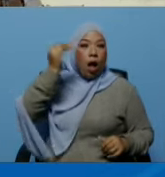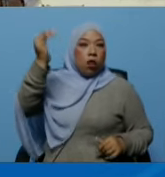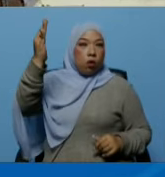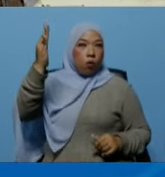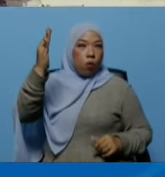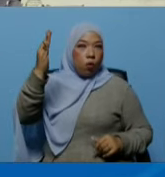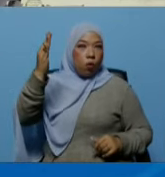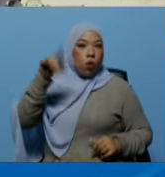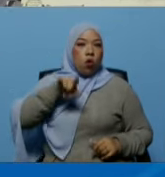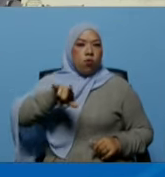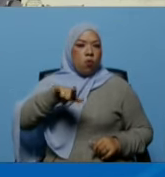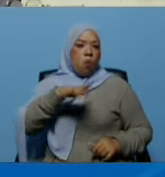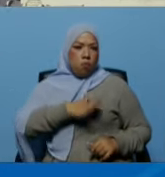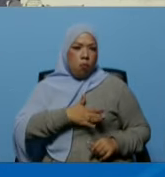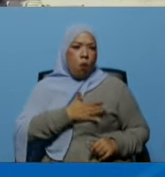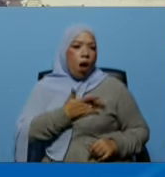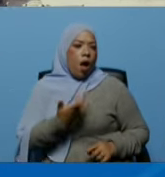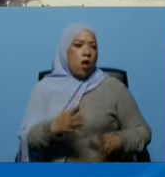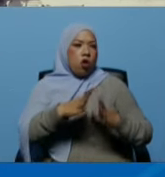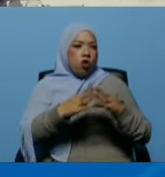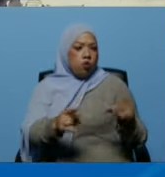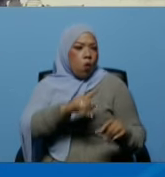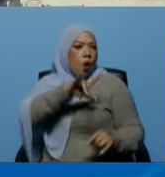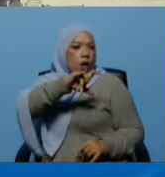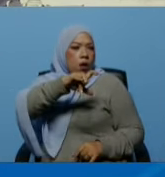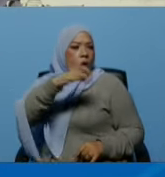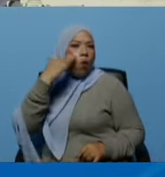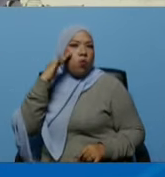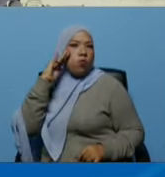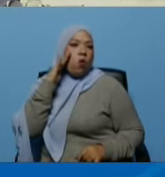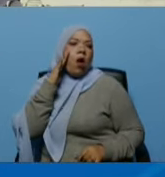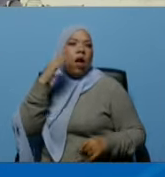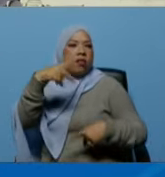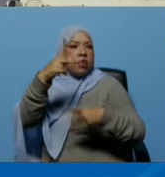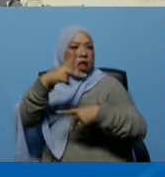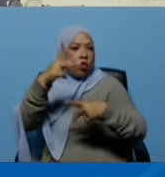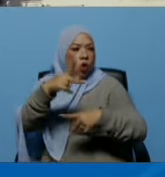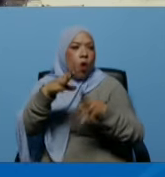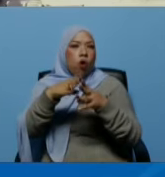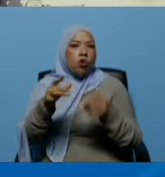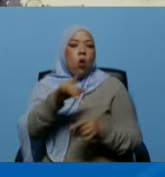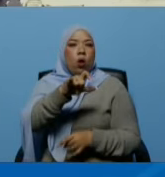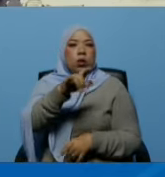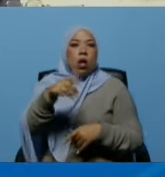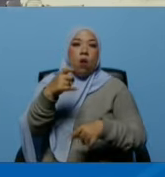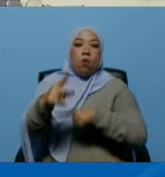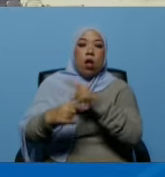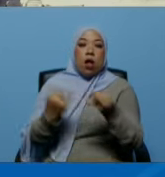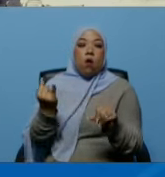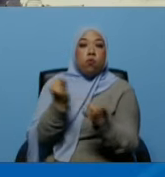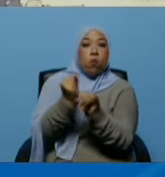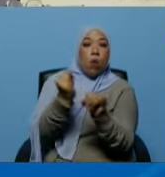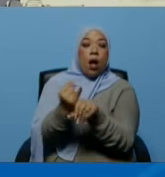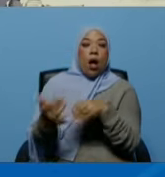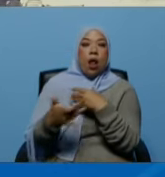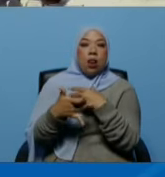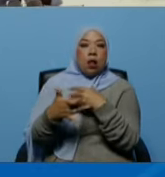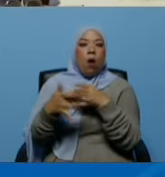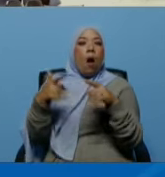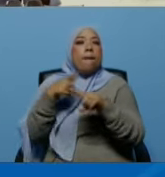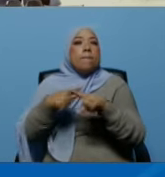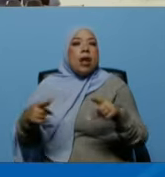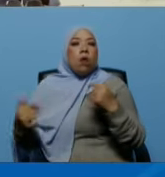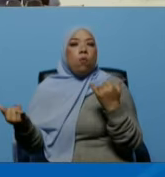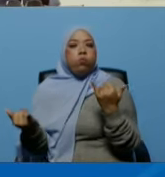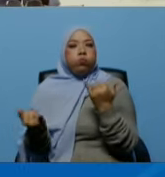tú podrás tener todas las redes sociales tú podrás tener la guerra cibernética tú podrás tener todo tu